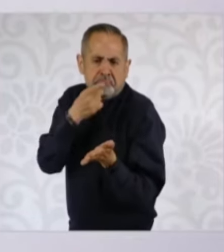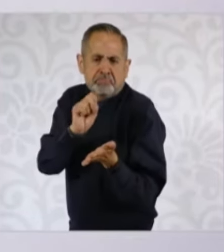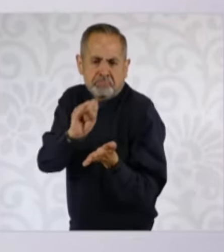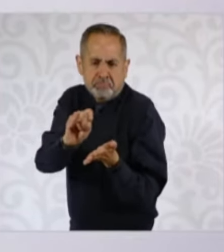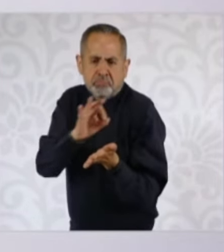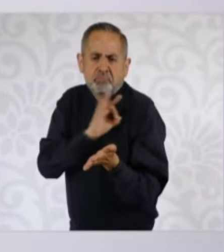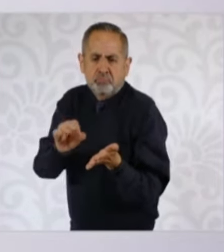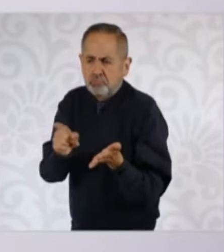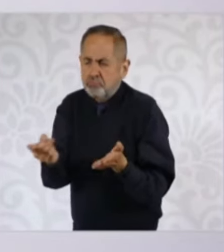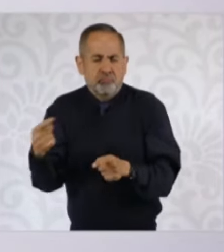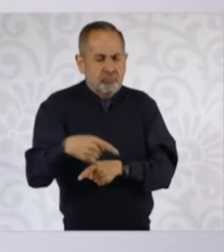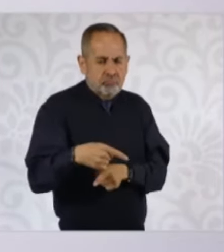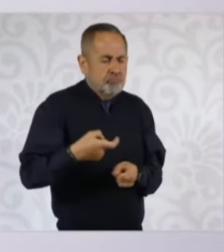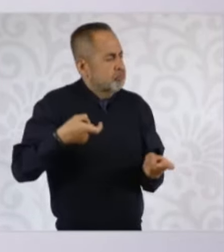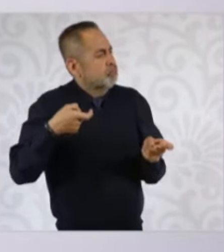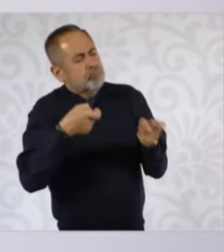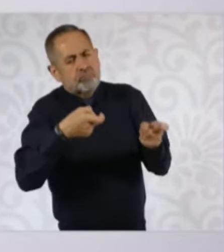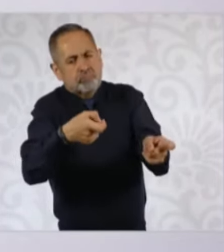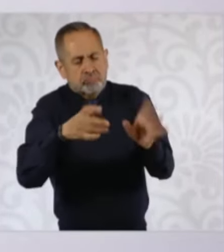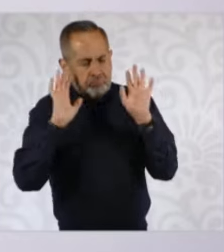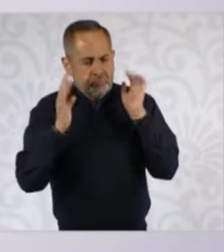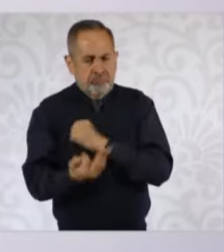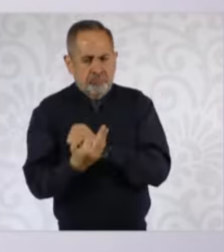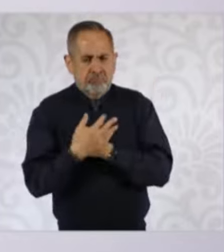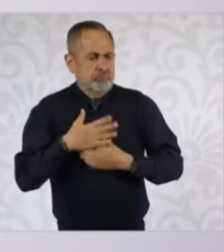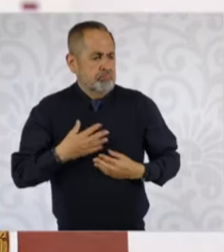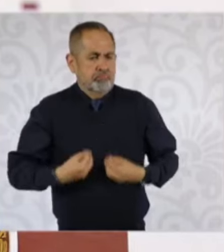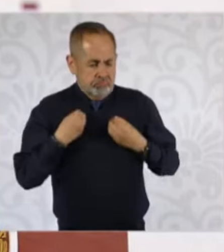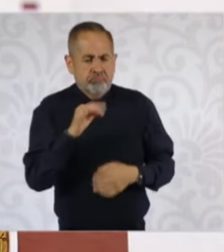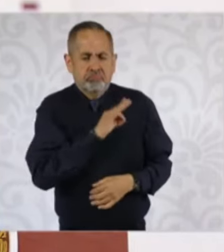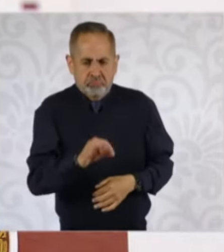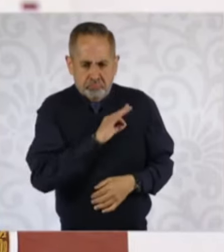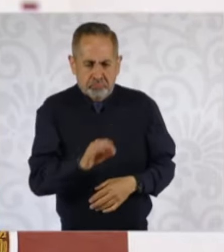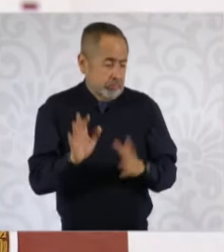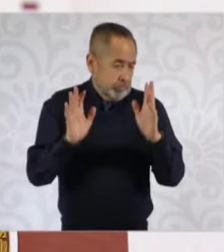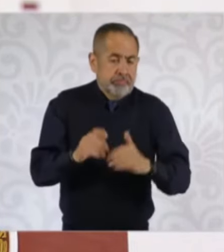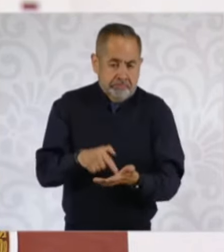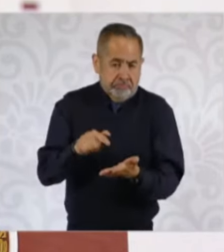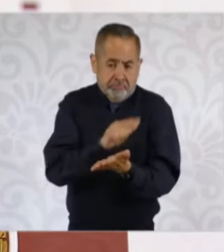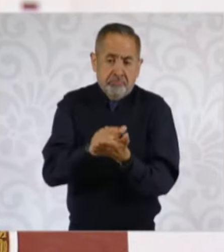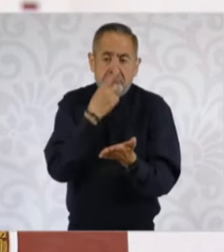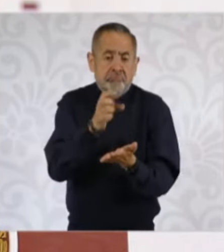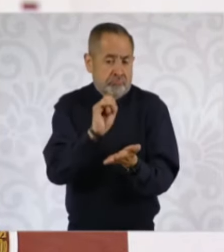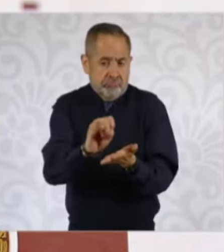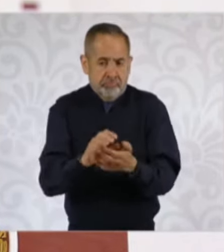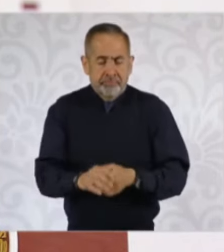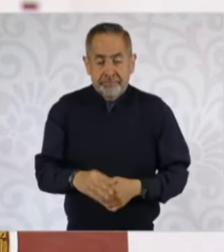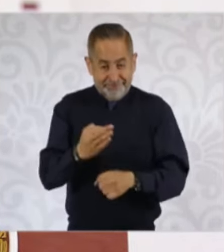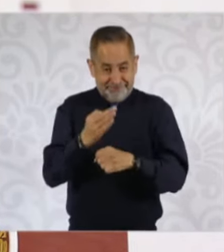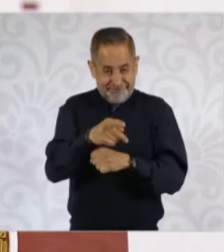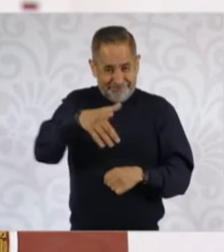tienen derecho a responder en el marco de la defensa propia. En particular en estos casos que mencionas hay